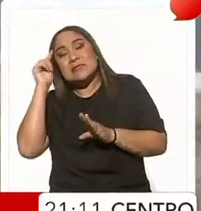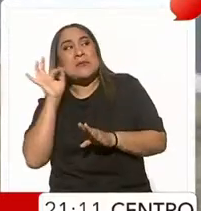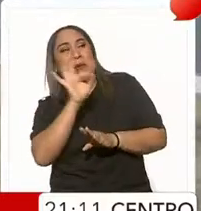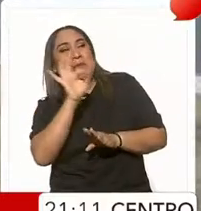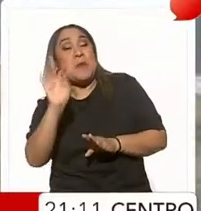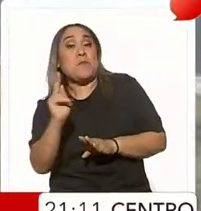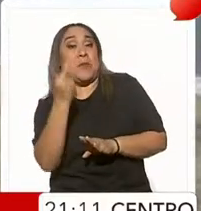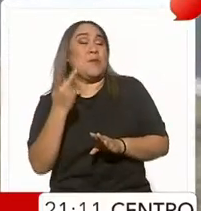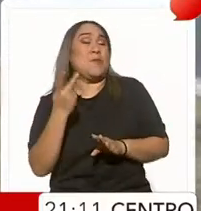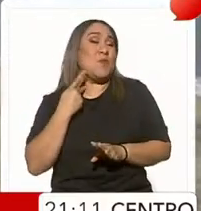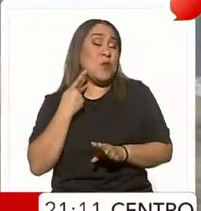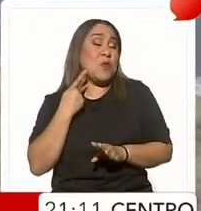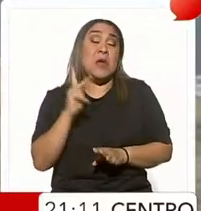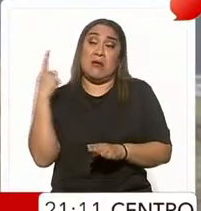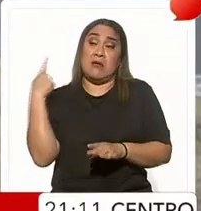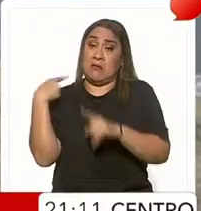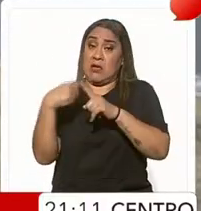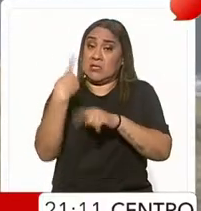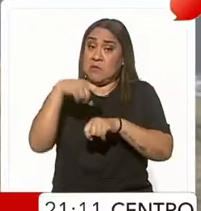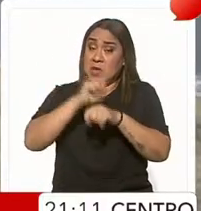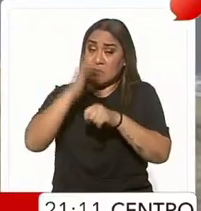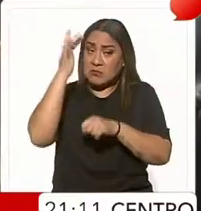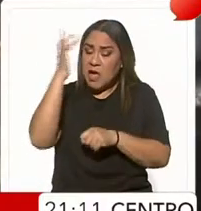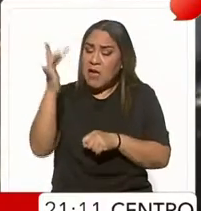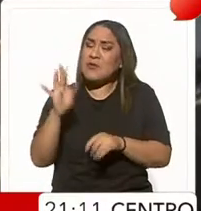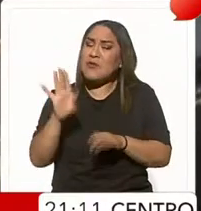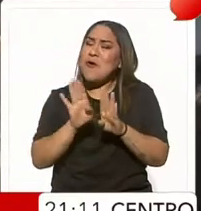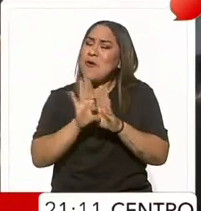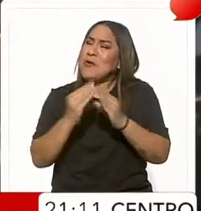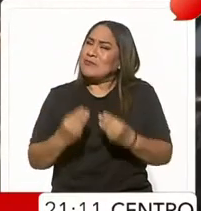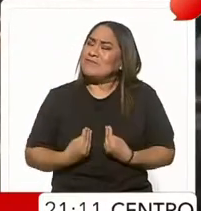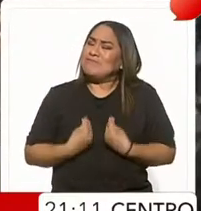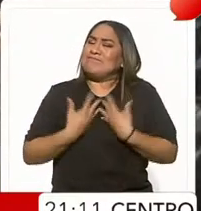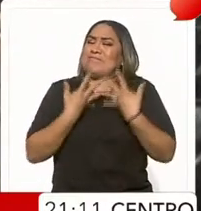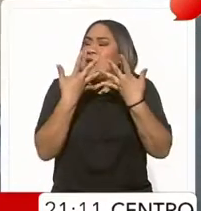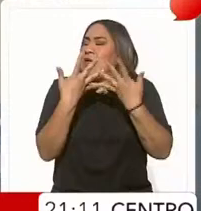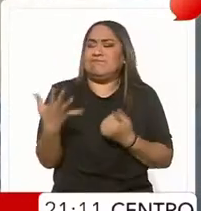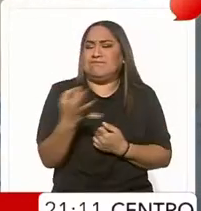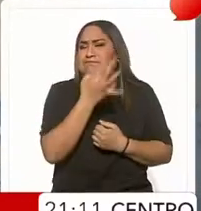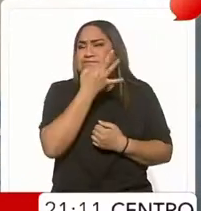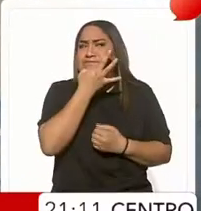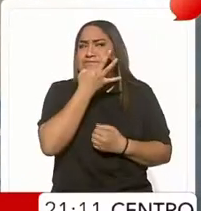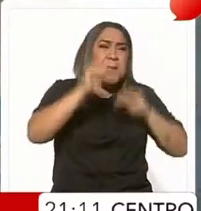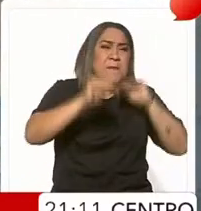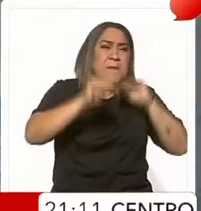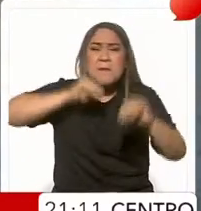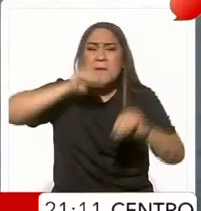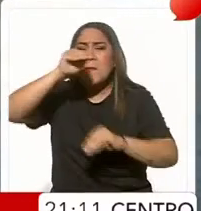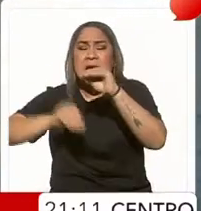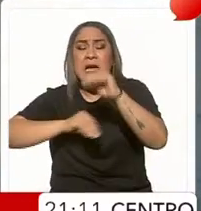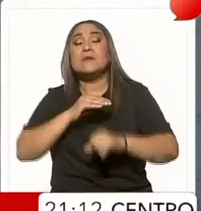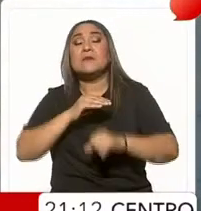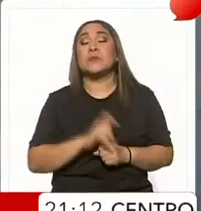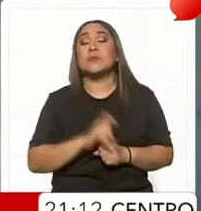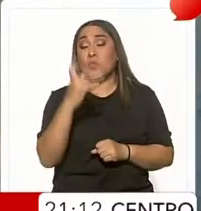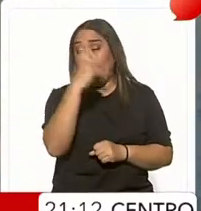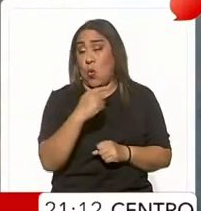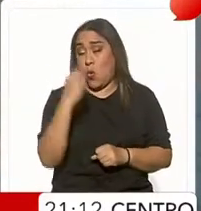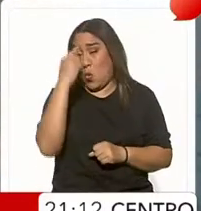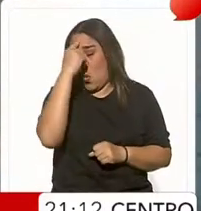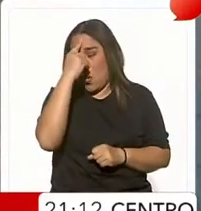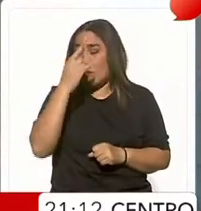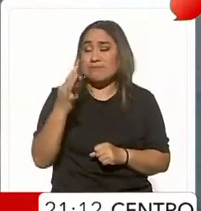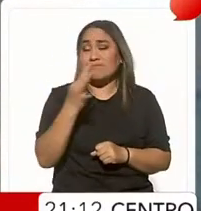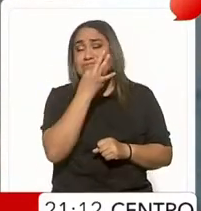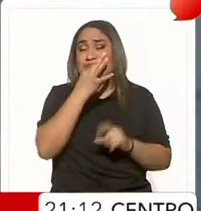a una Semana Santa llena de vida, todo en tiempo récord. Pasaron casi 24 horas para que el resto del